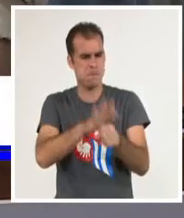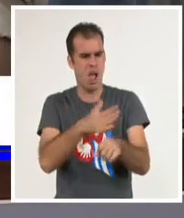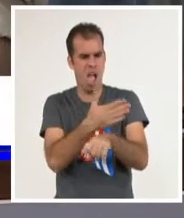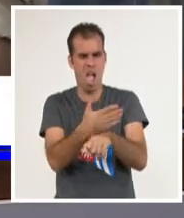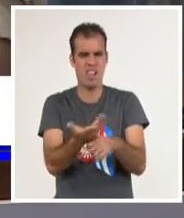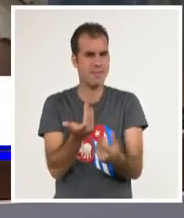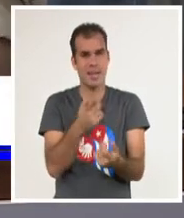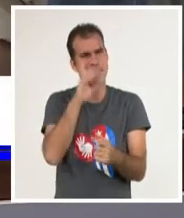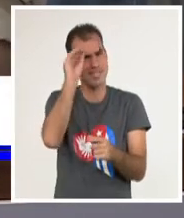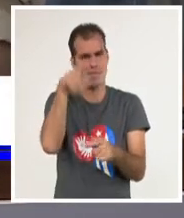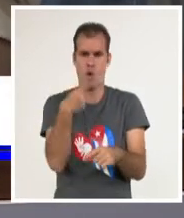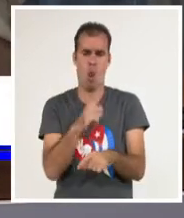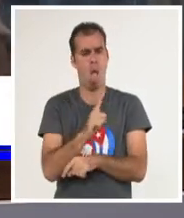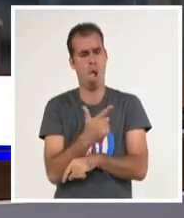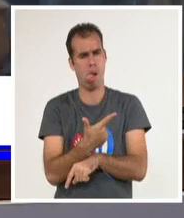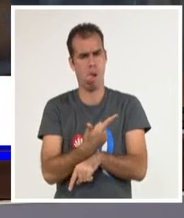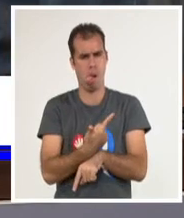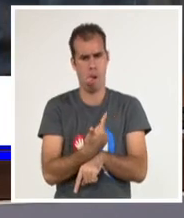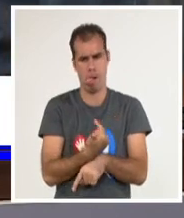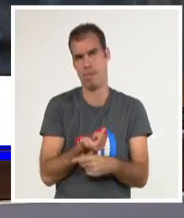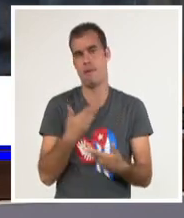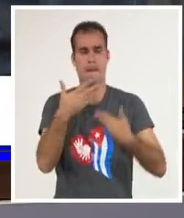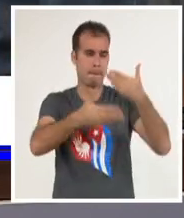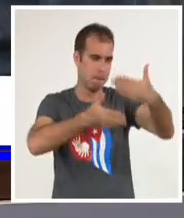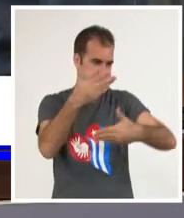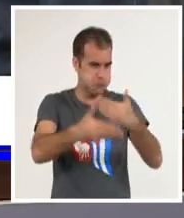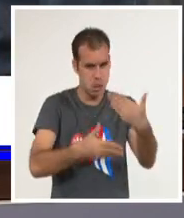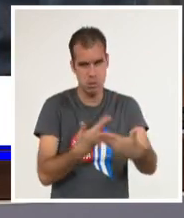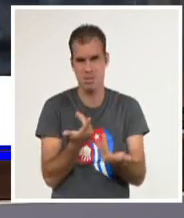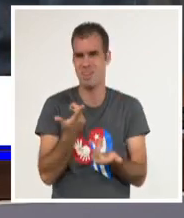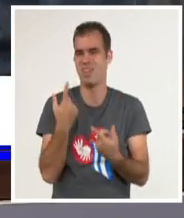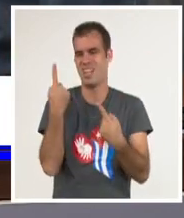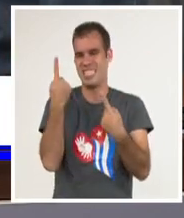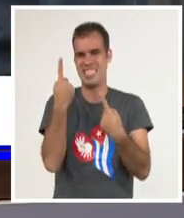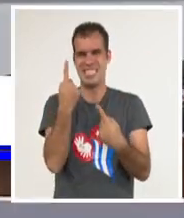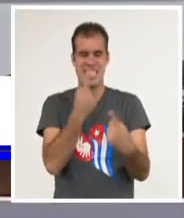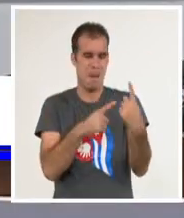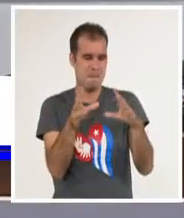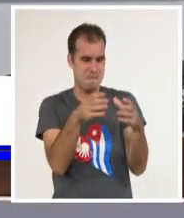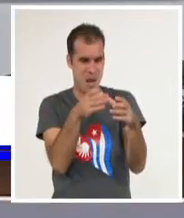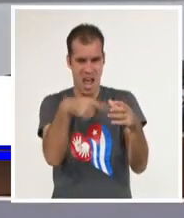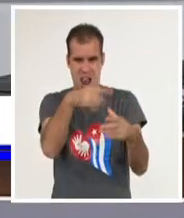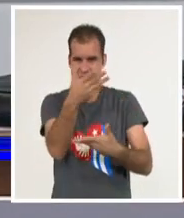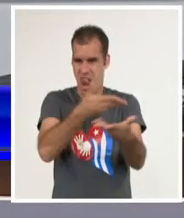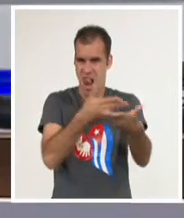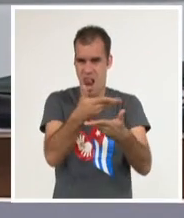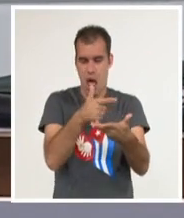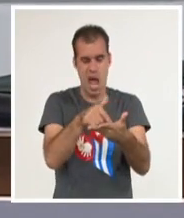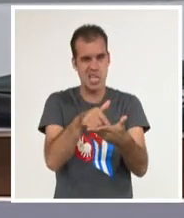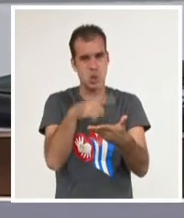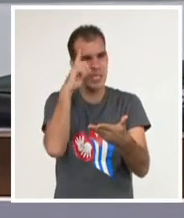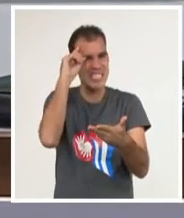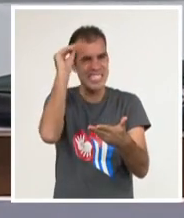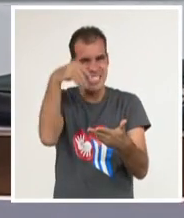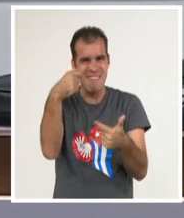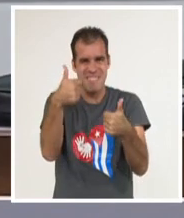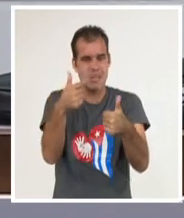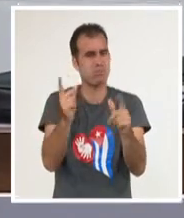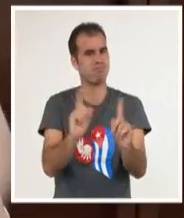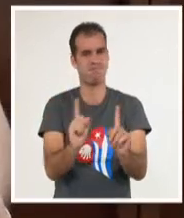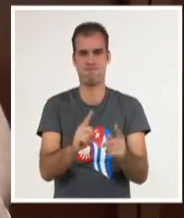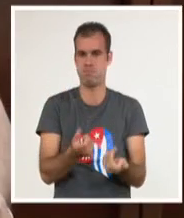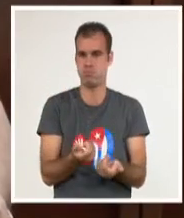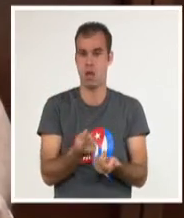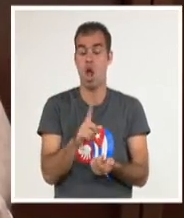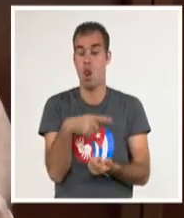burocracia, la mala preparación de los equipos negociadores. Nosotros tenemos que darle un vuelco a